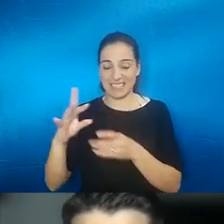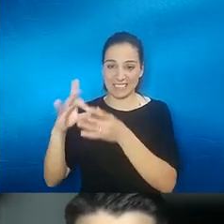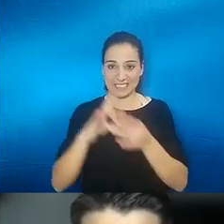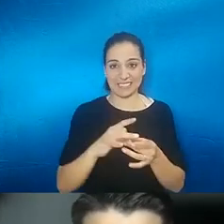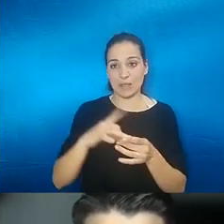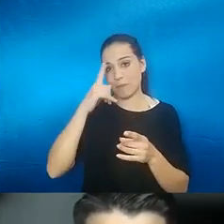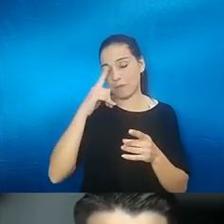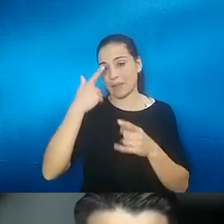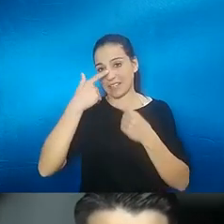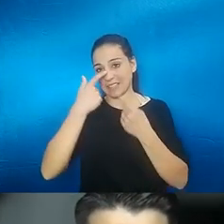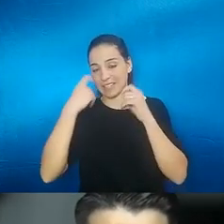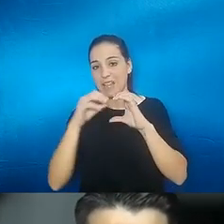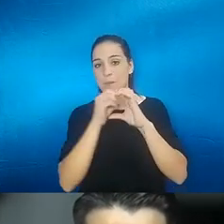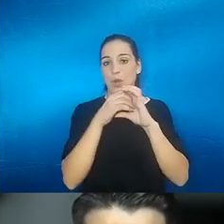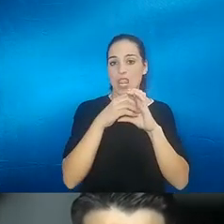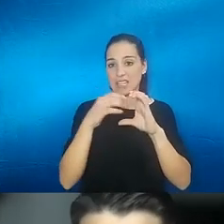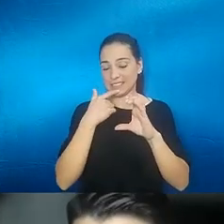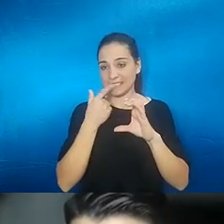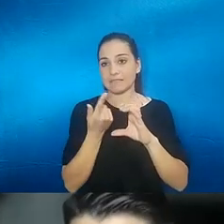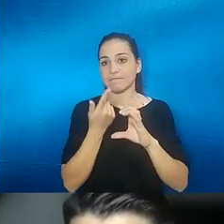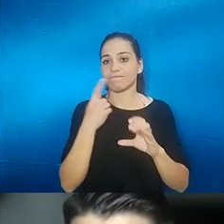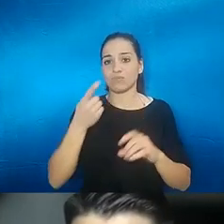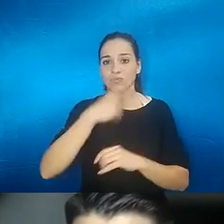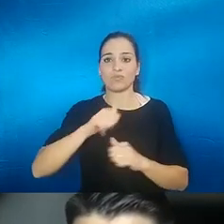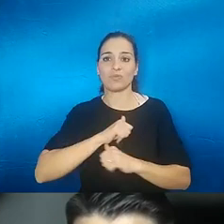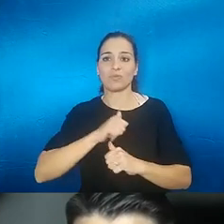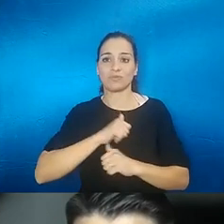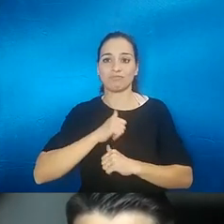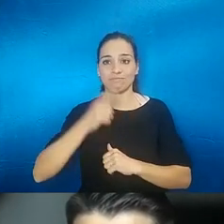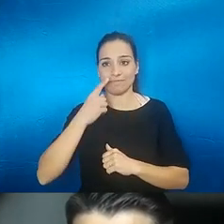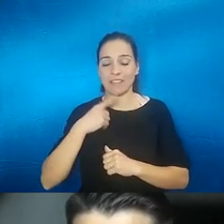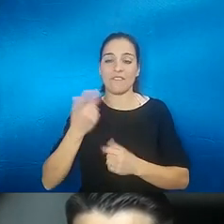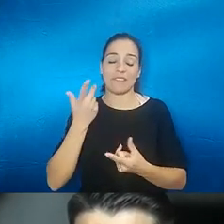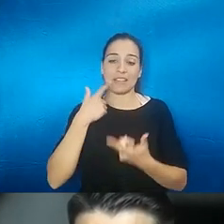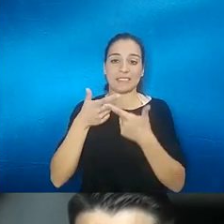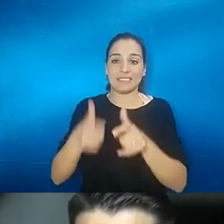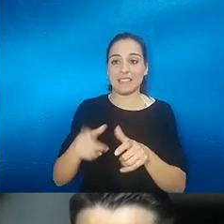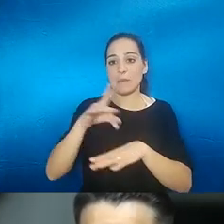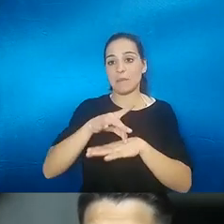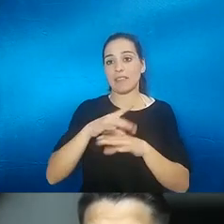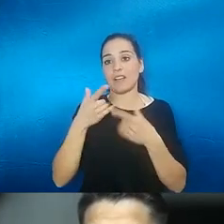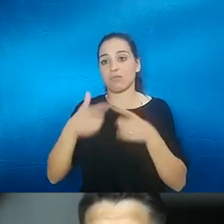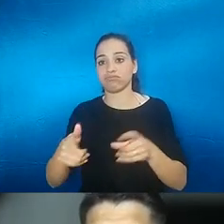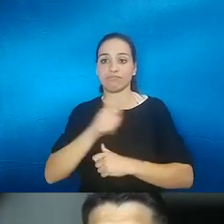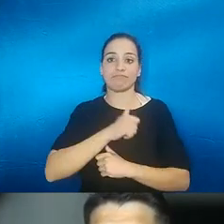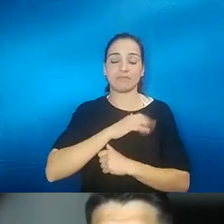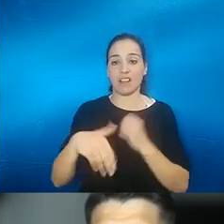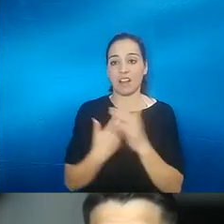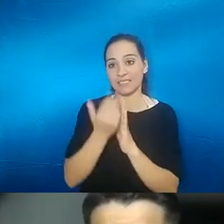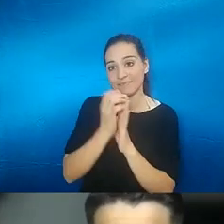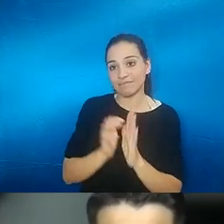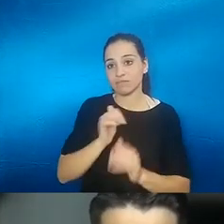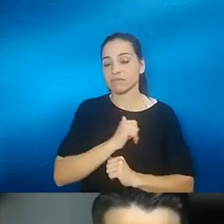alguna perspectiva más esperanzadora para los que estamos esperando que nos lo puedan prescribir un médico yo he intentado participar en dos ensayos